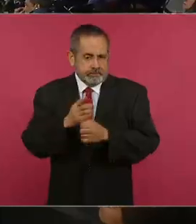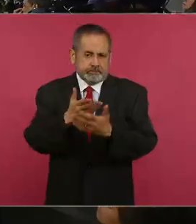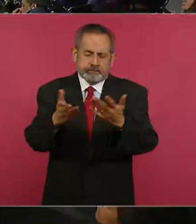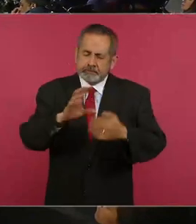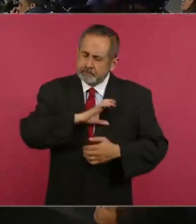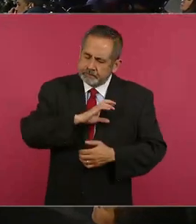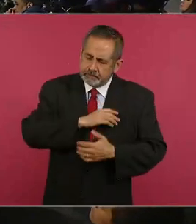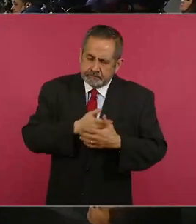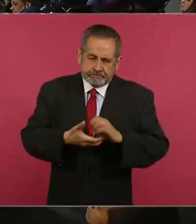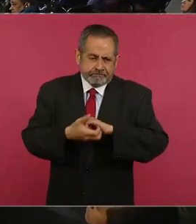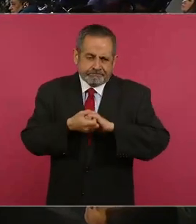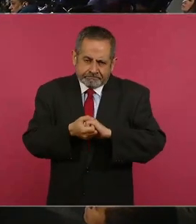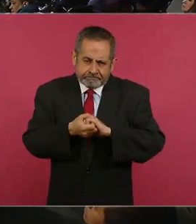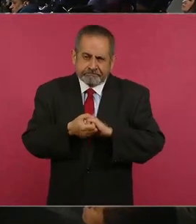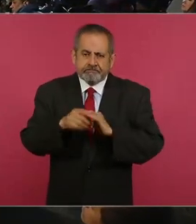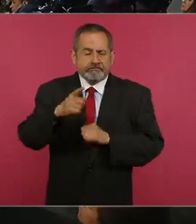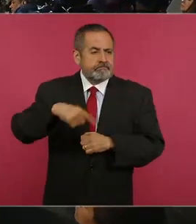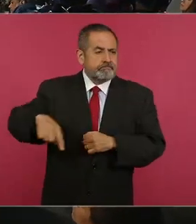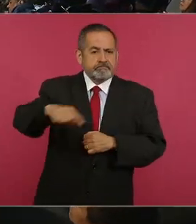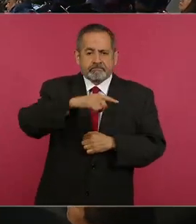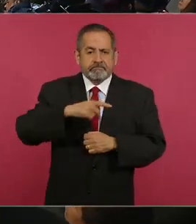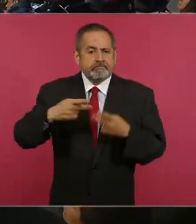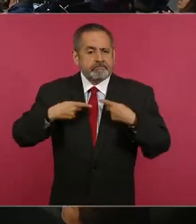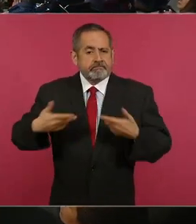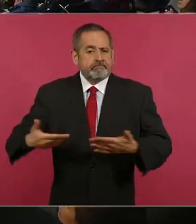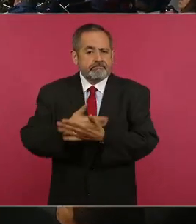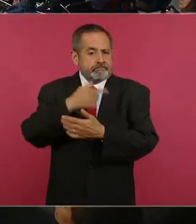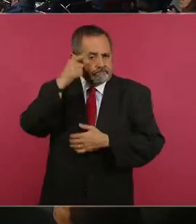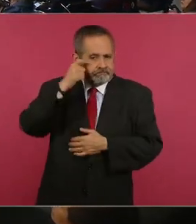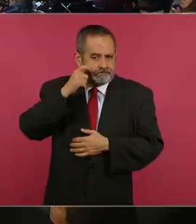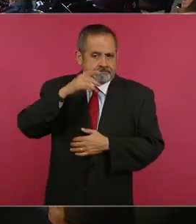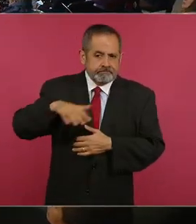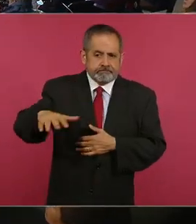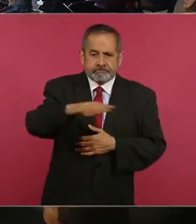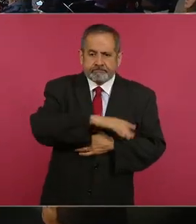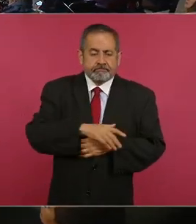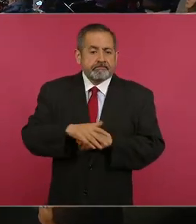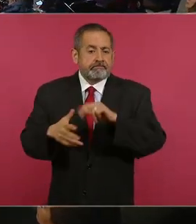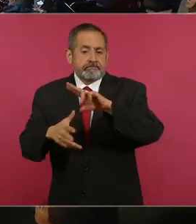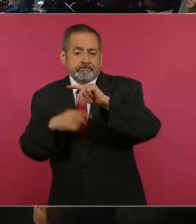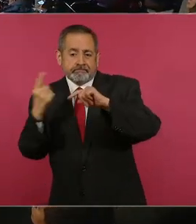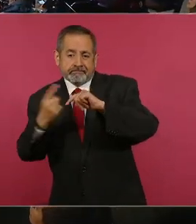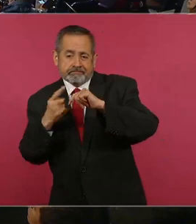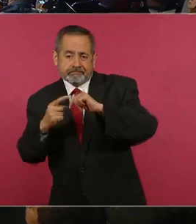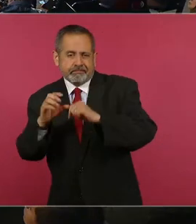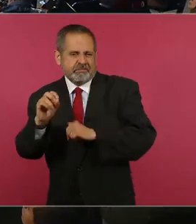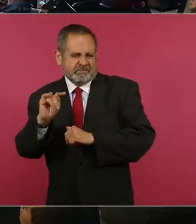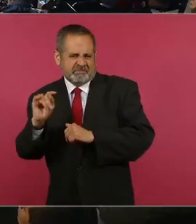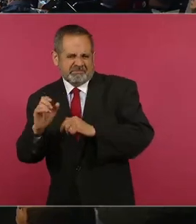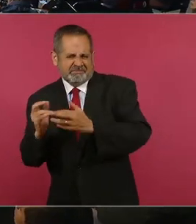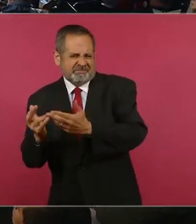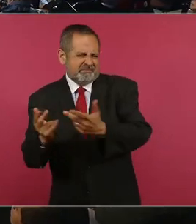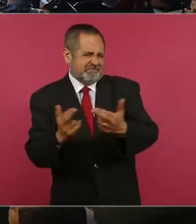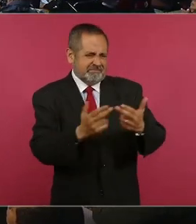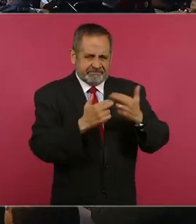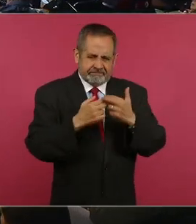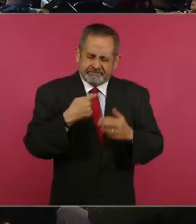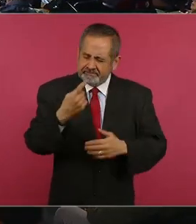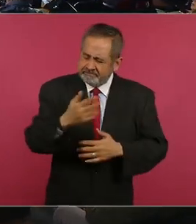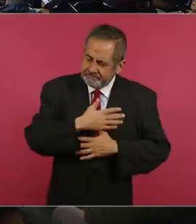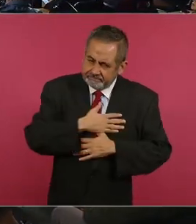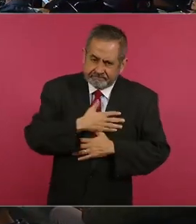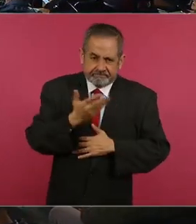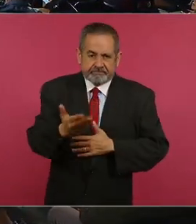pueblo de Guerrero, con todas estas regiones afectadas por el huracán Otis. En otro tema, mi